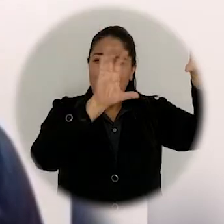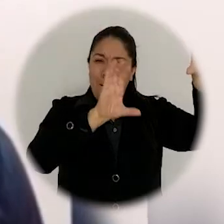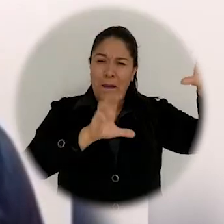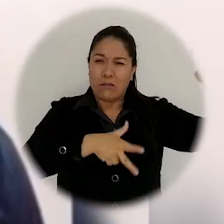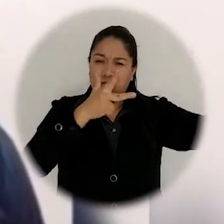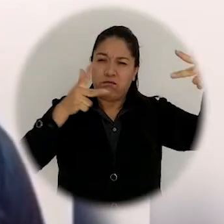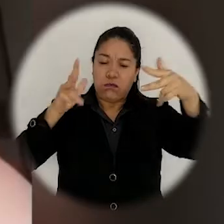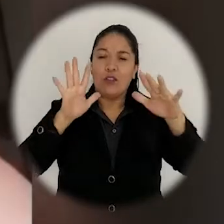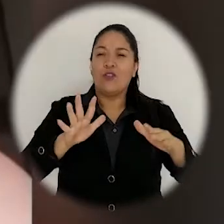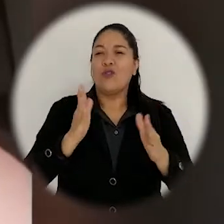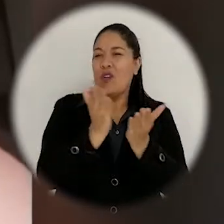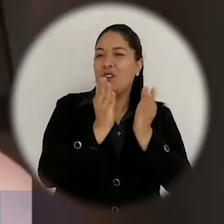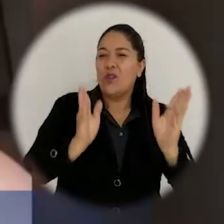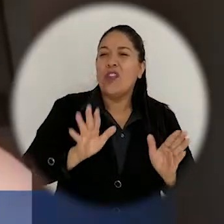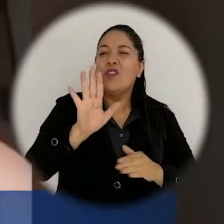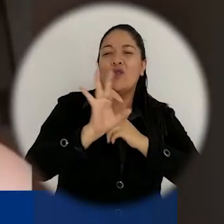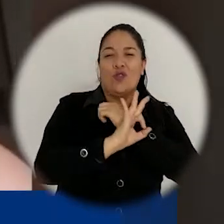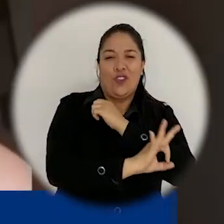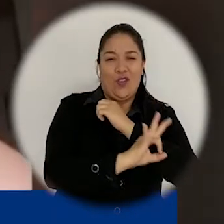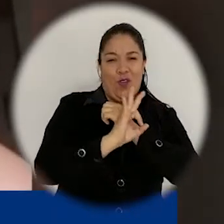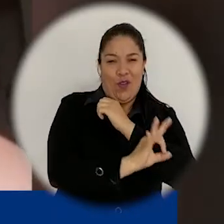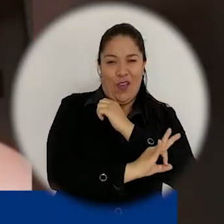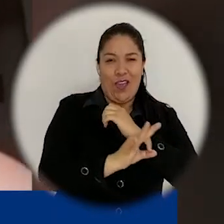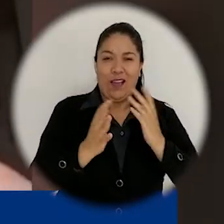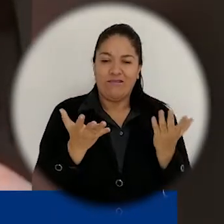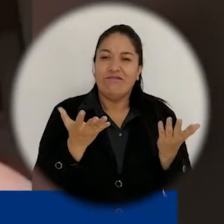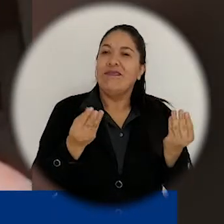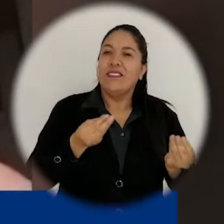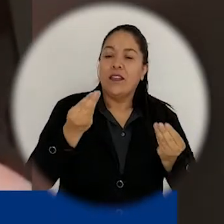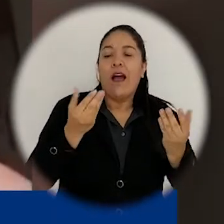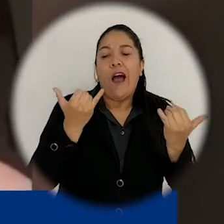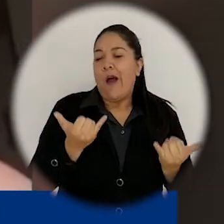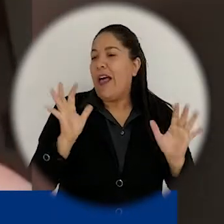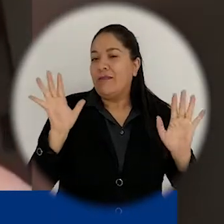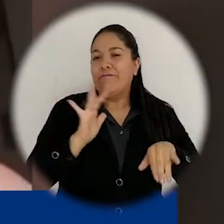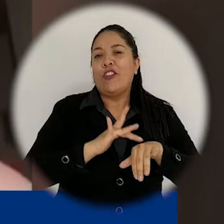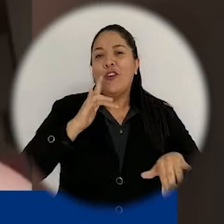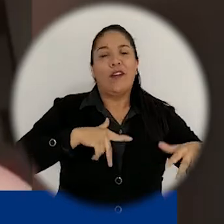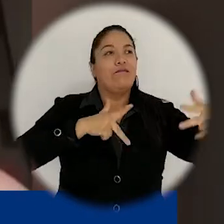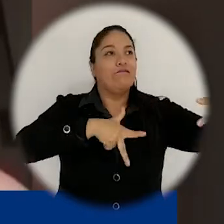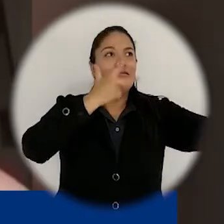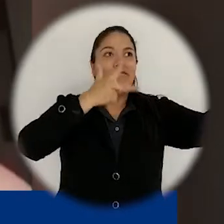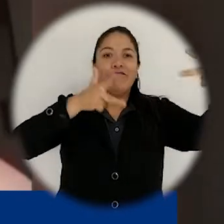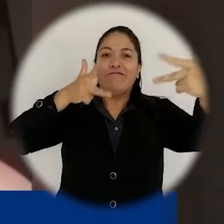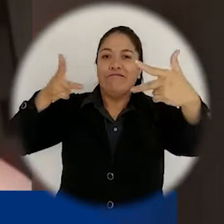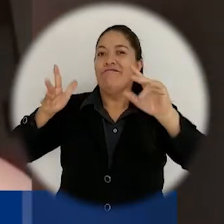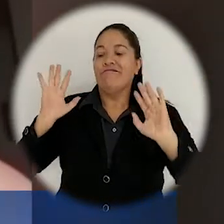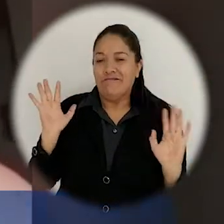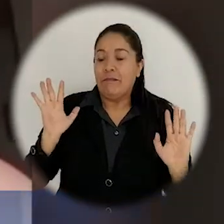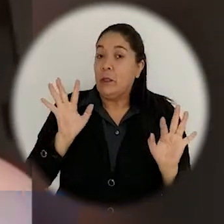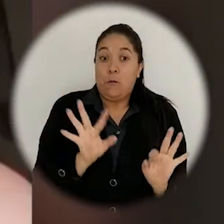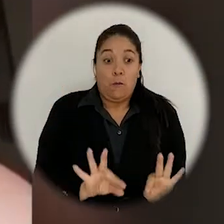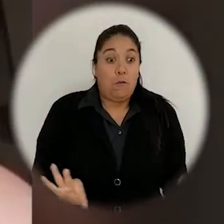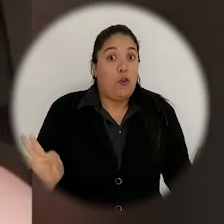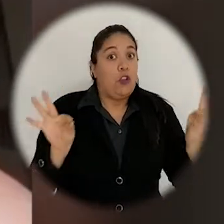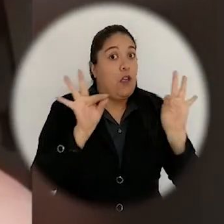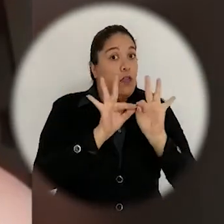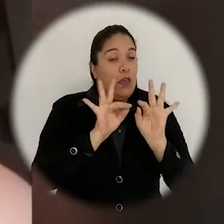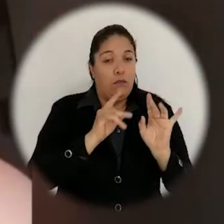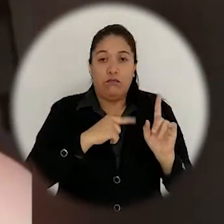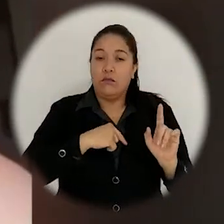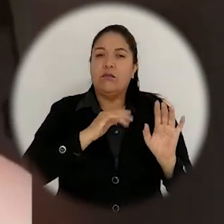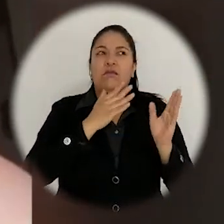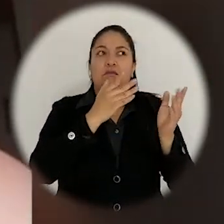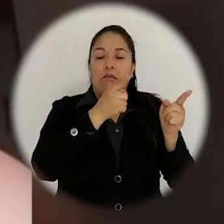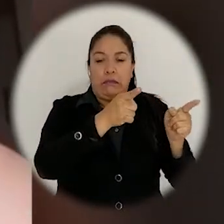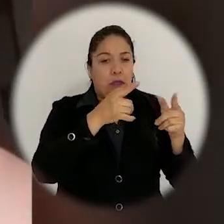psicología. Esta es una ceremonia solemne que hoy nos toca hacerlo de manera virtual, pero que tiene igual un significado muy importante, porque es el